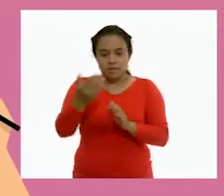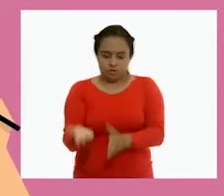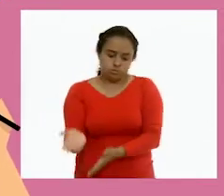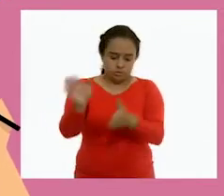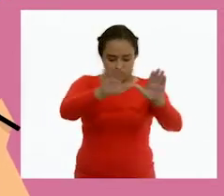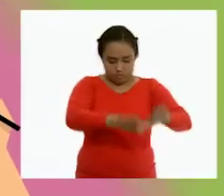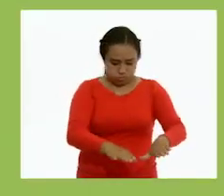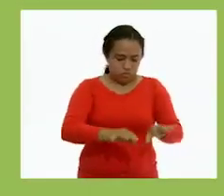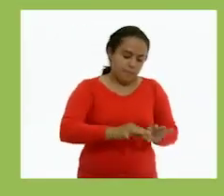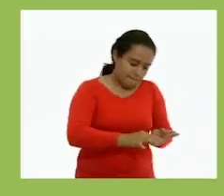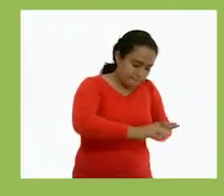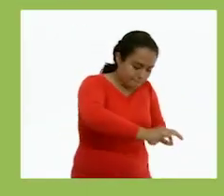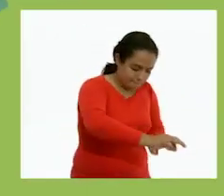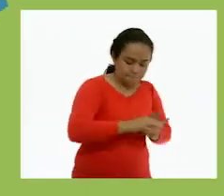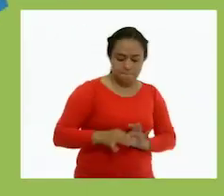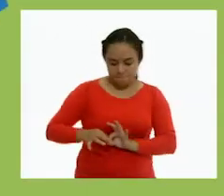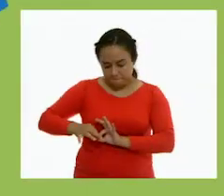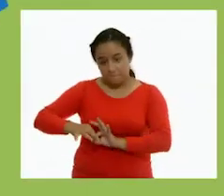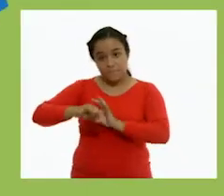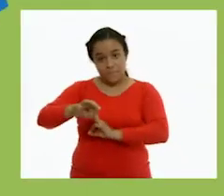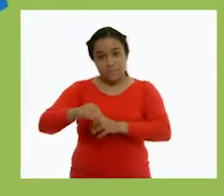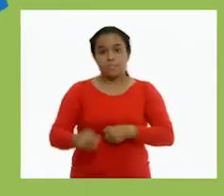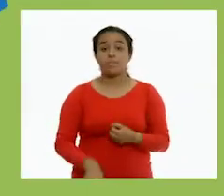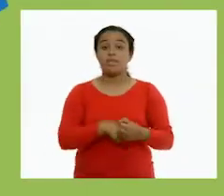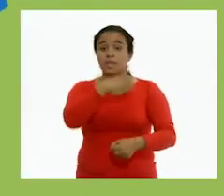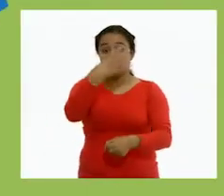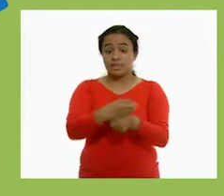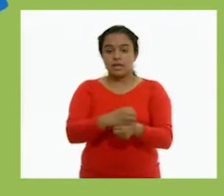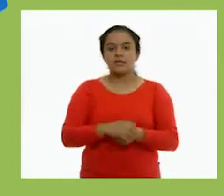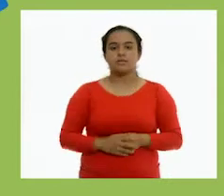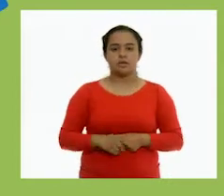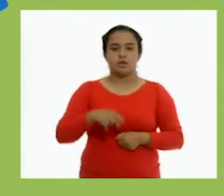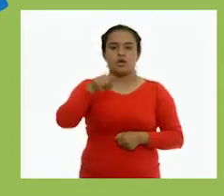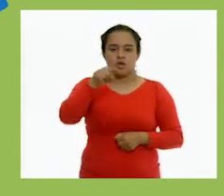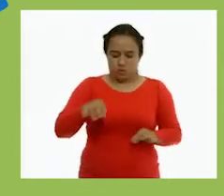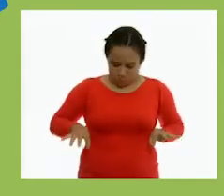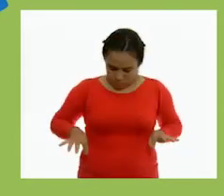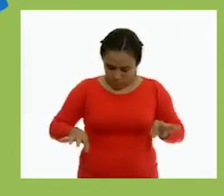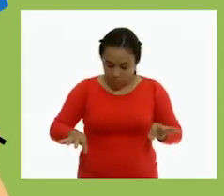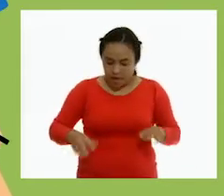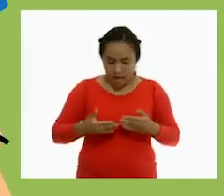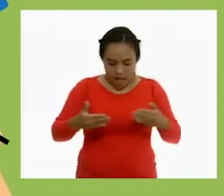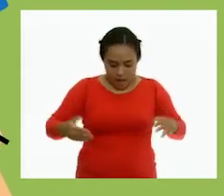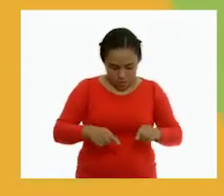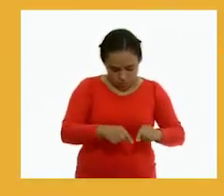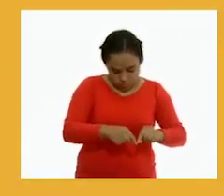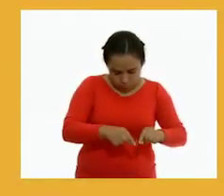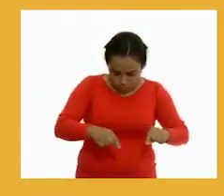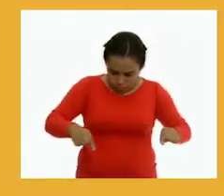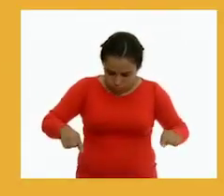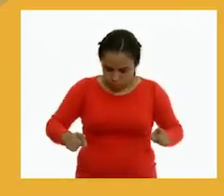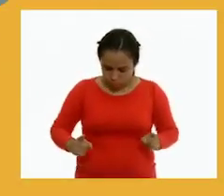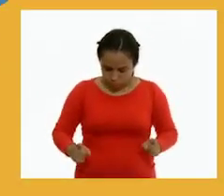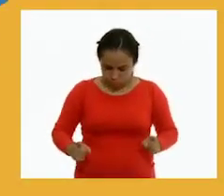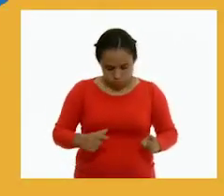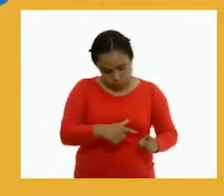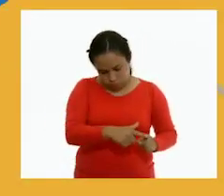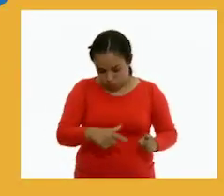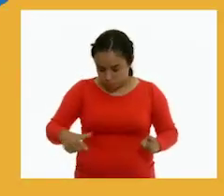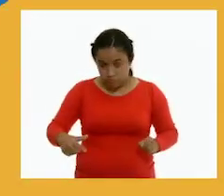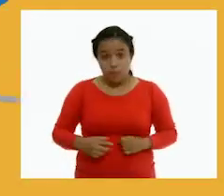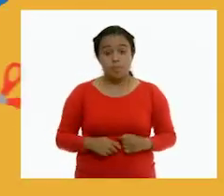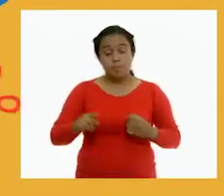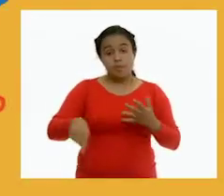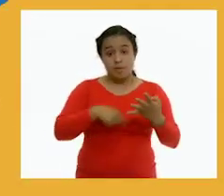¡Gracias! 3. Traza la línea horizontal entre los dos puntos. 4.